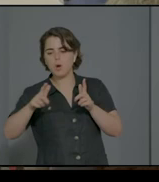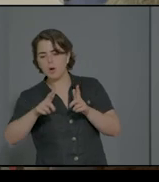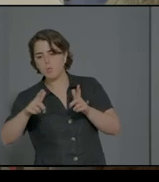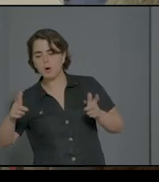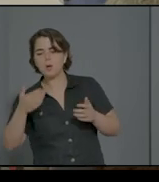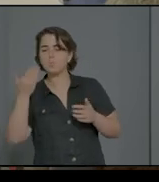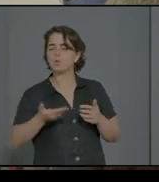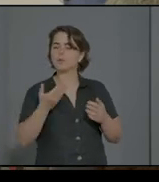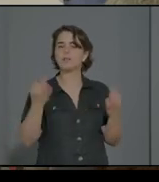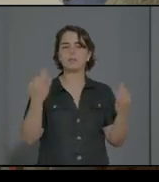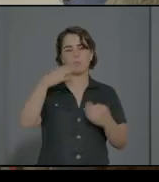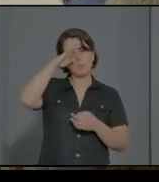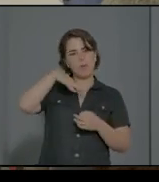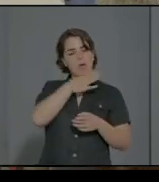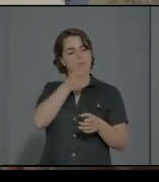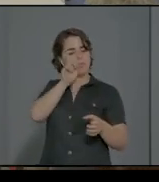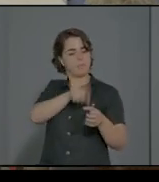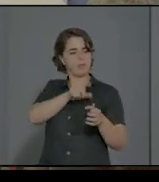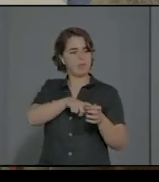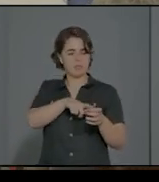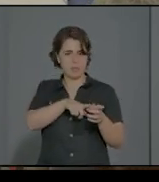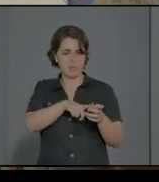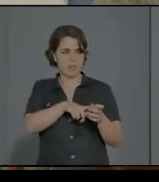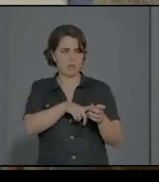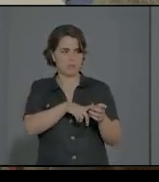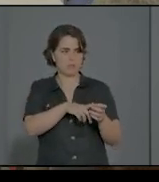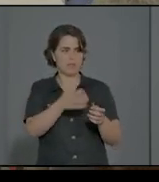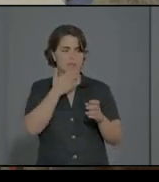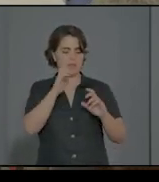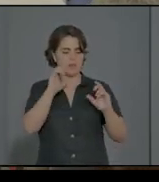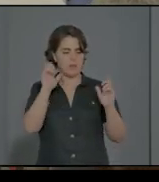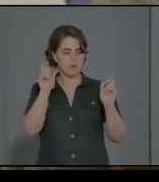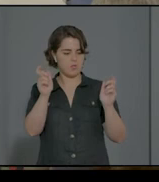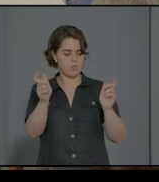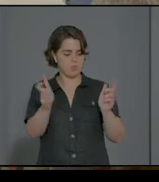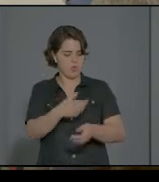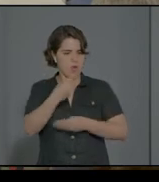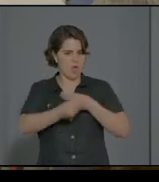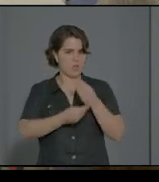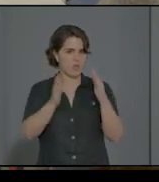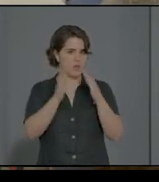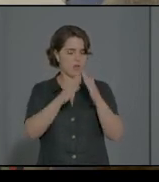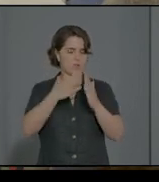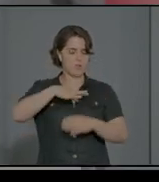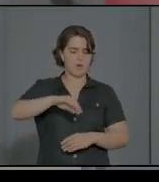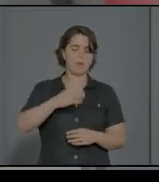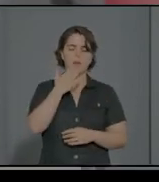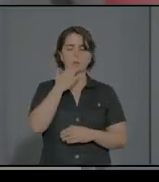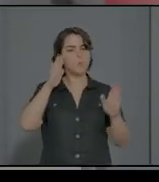la madre. Esta reunión se puede hacer en casa también por la noche y de tal manera que ambos